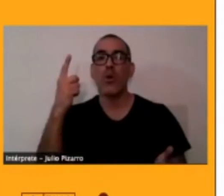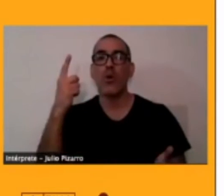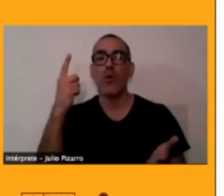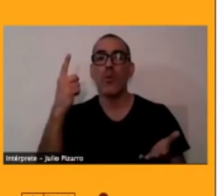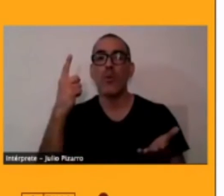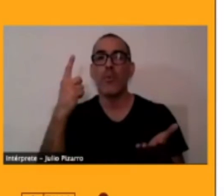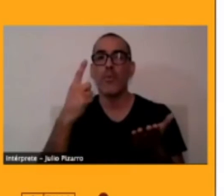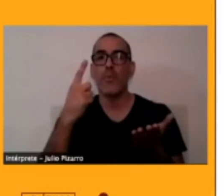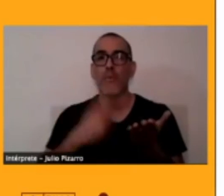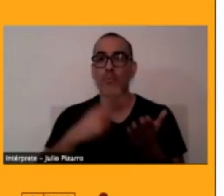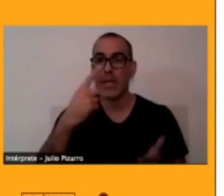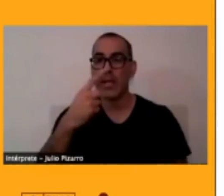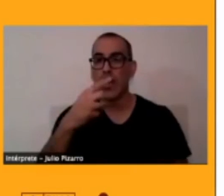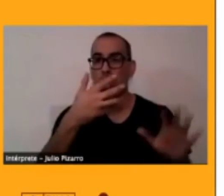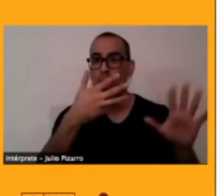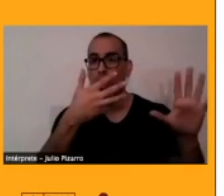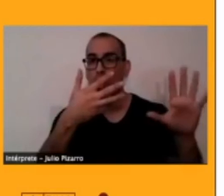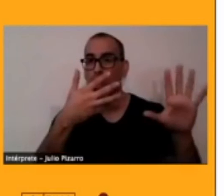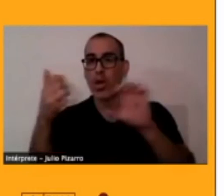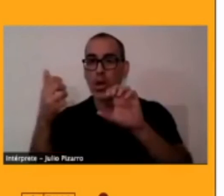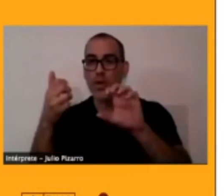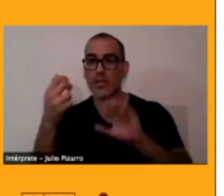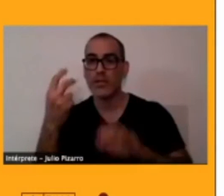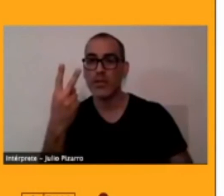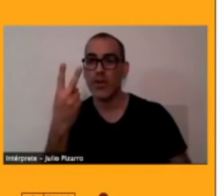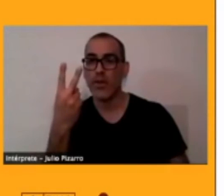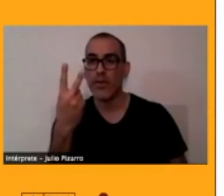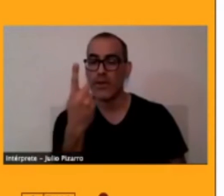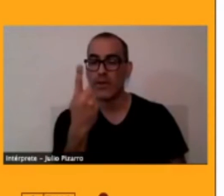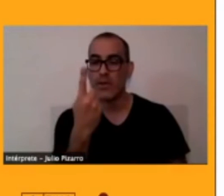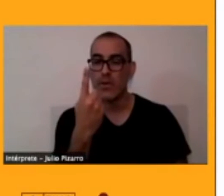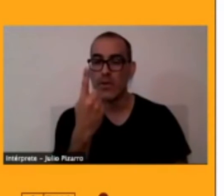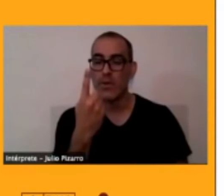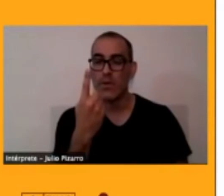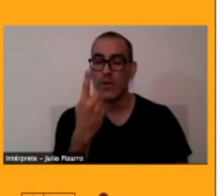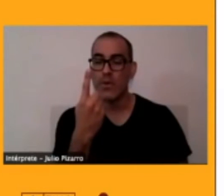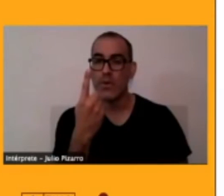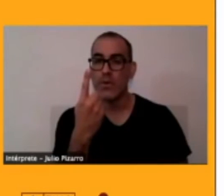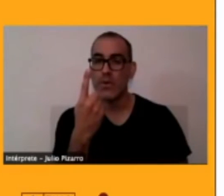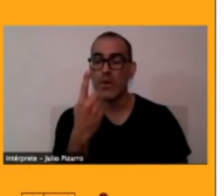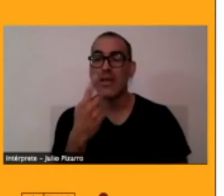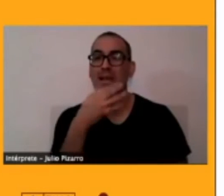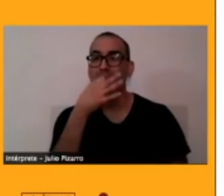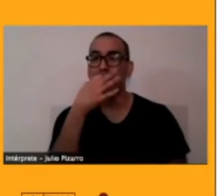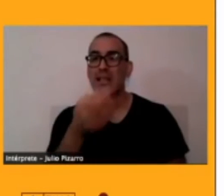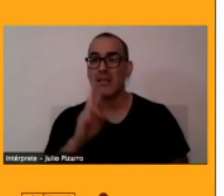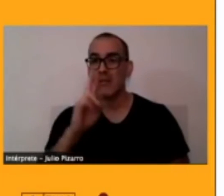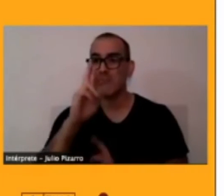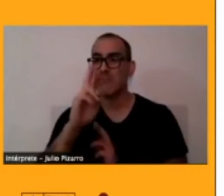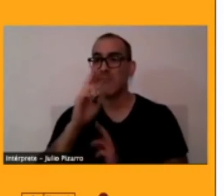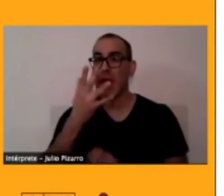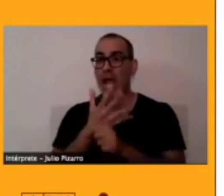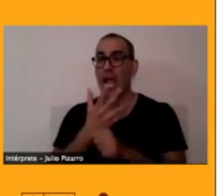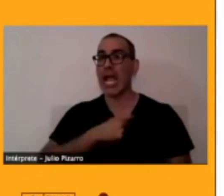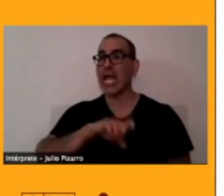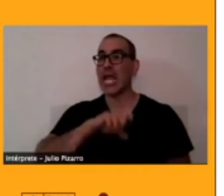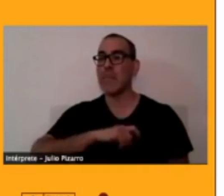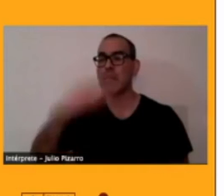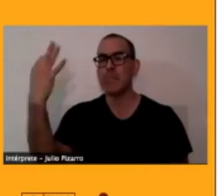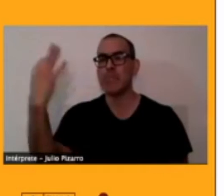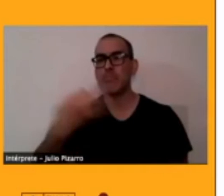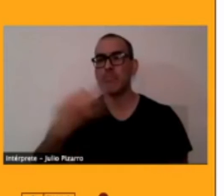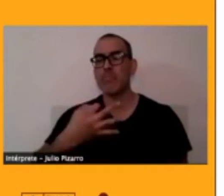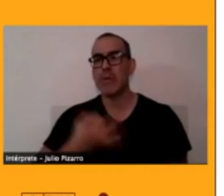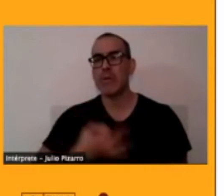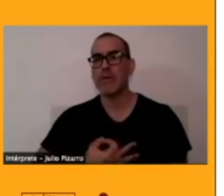el, qué sé yo, como ya lo informé, se considera al español como la lengua del pacto en Chile. Ahora, todo esto